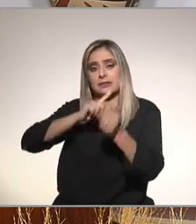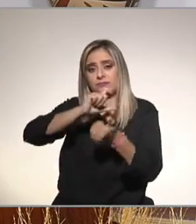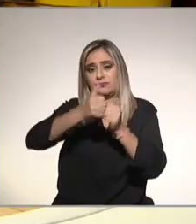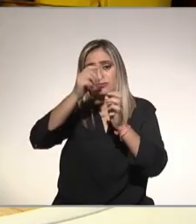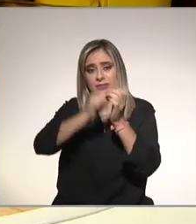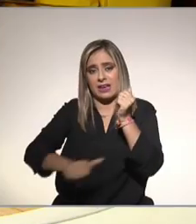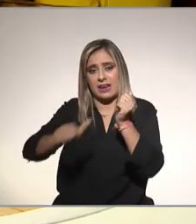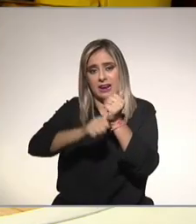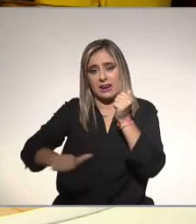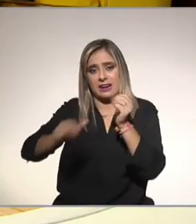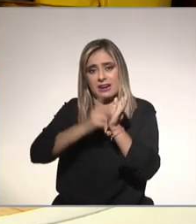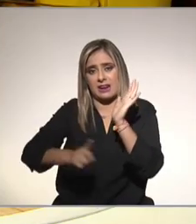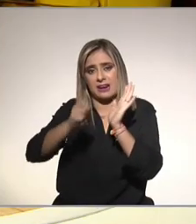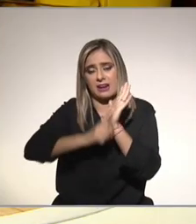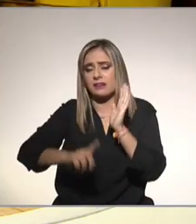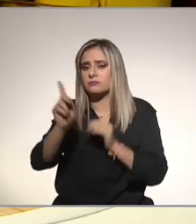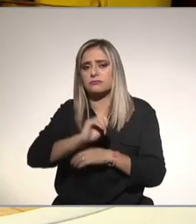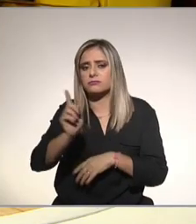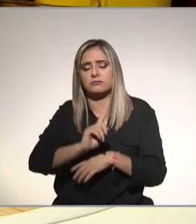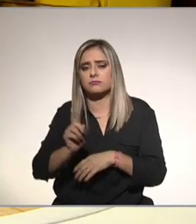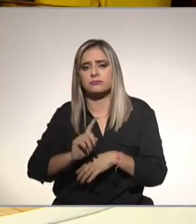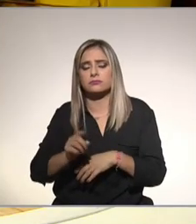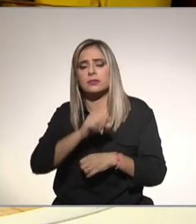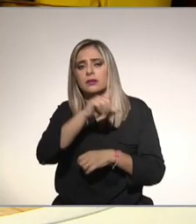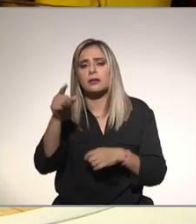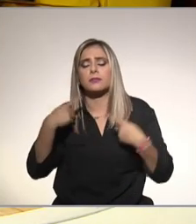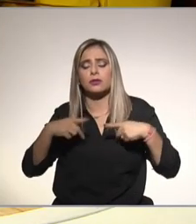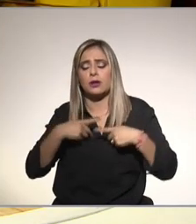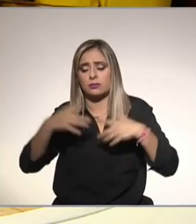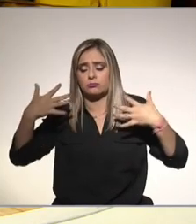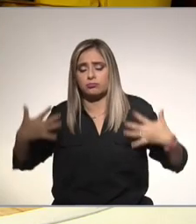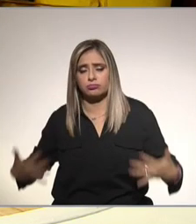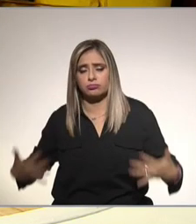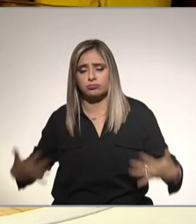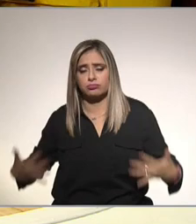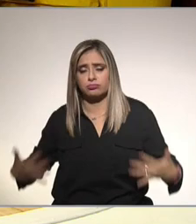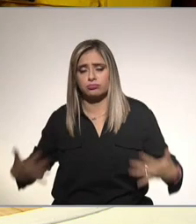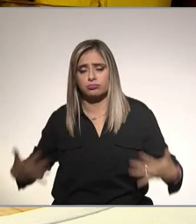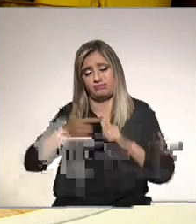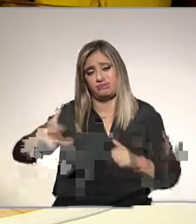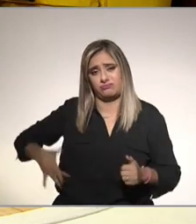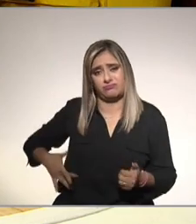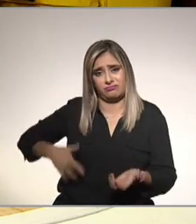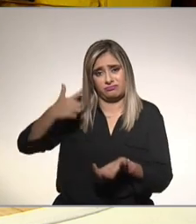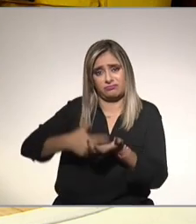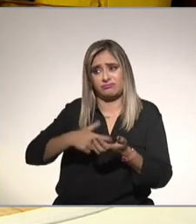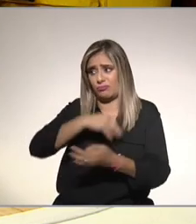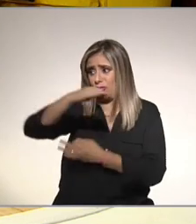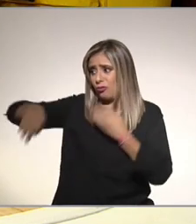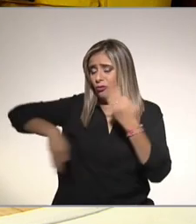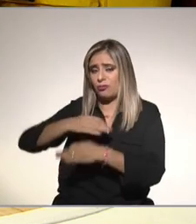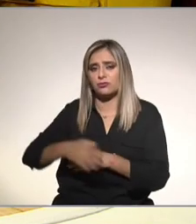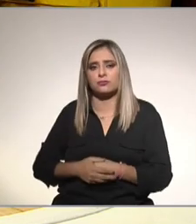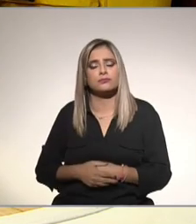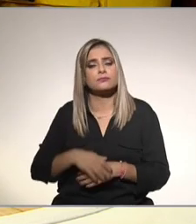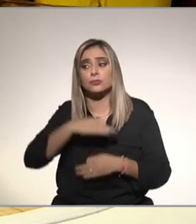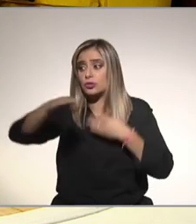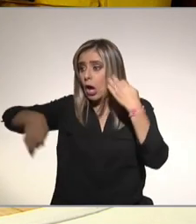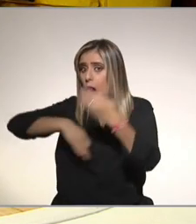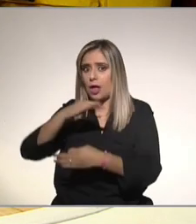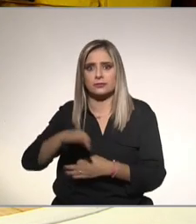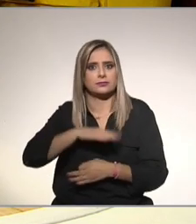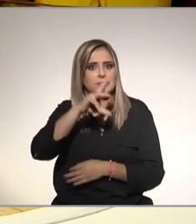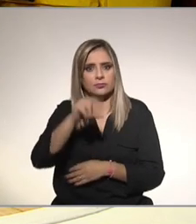no ningún momento ¿todas las personas que tienen sobrepeso y obesidad causan hígado van a tener hígado graso? no todas